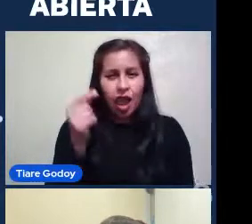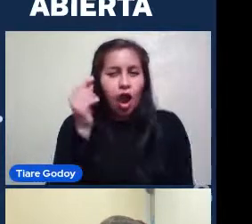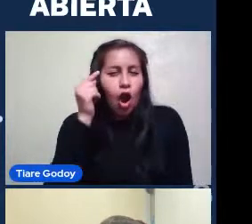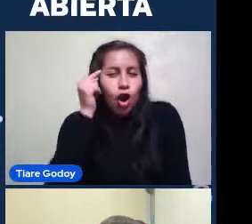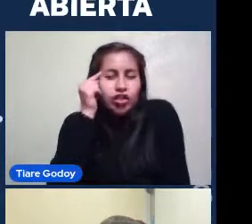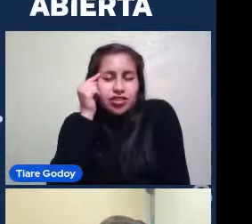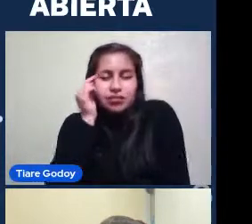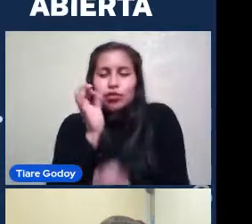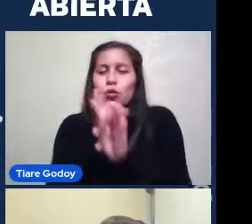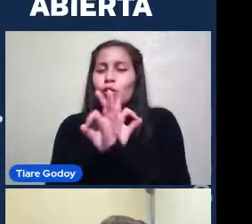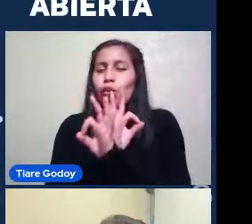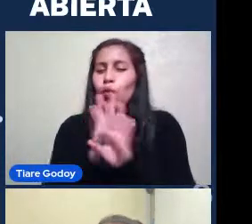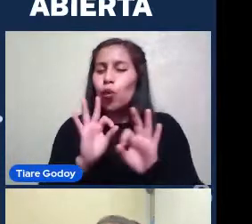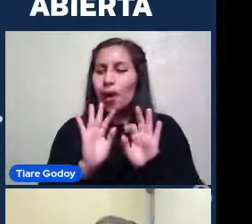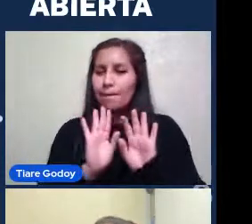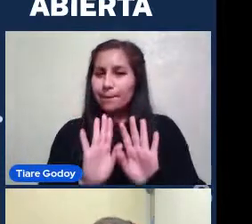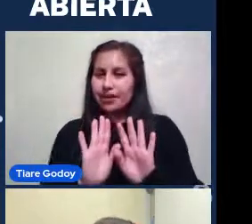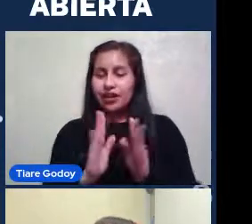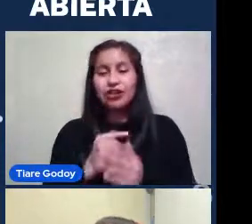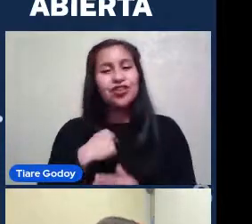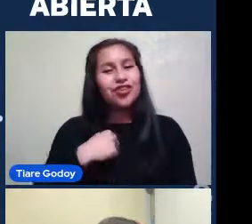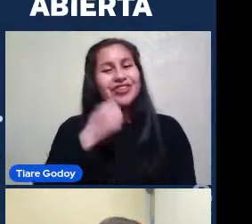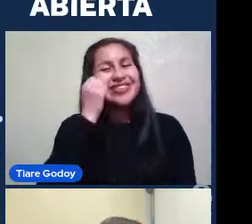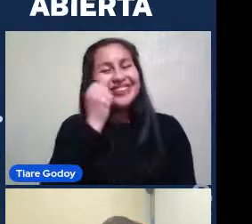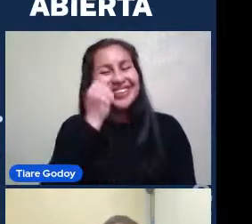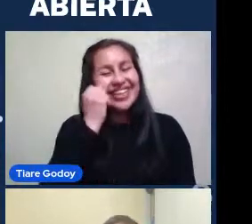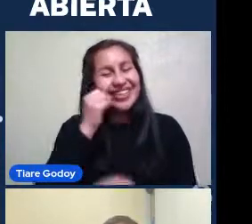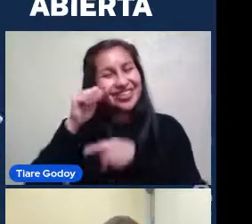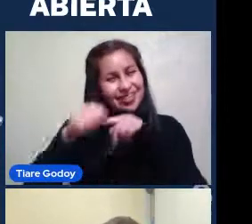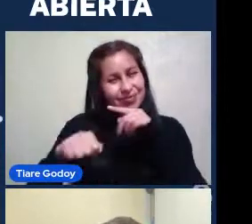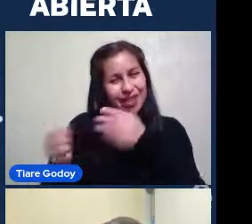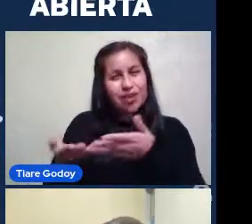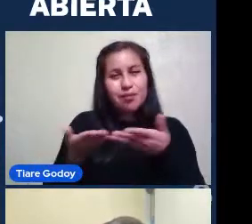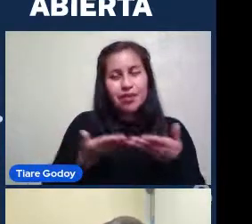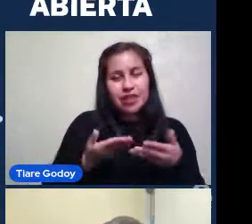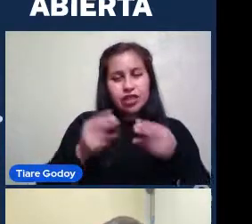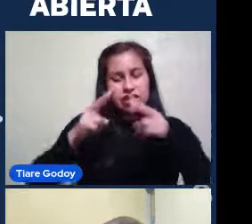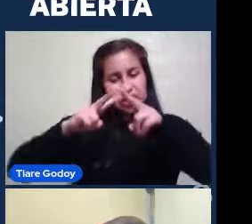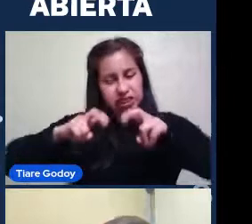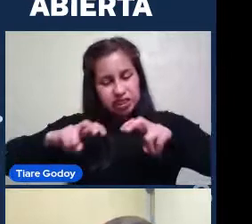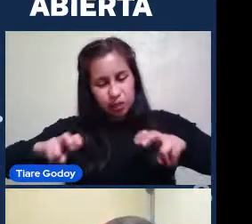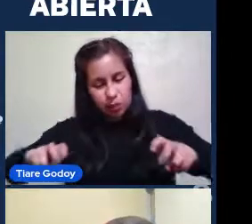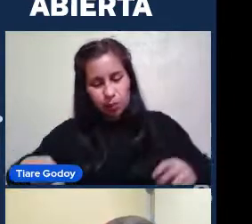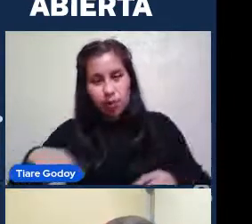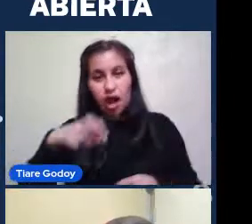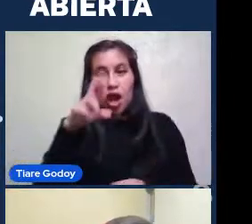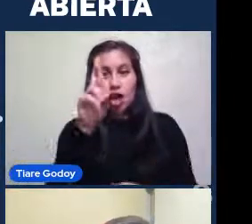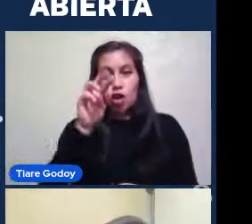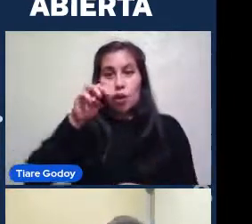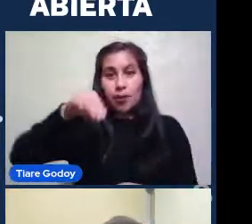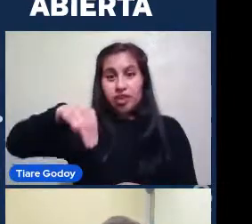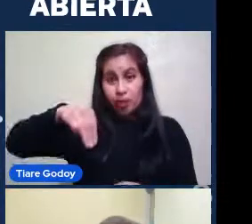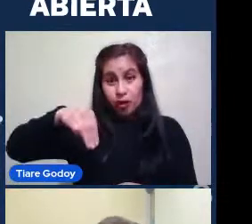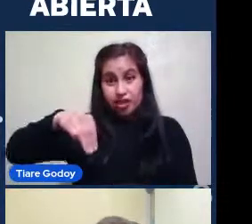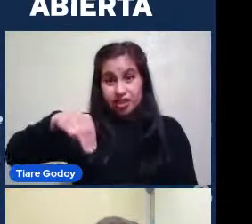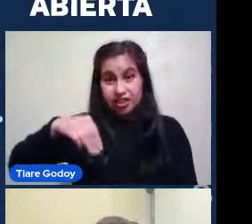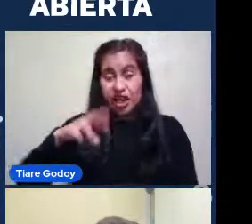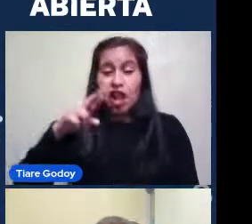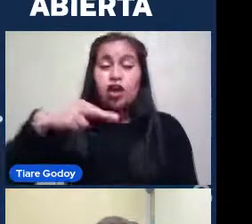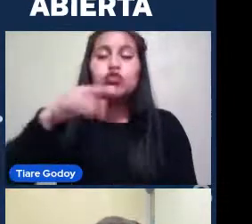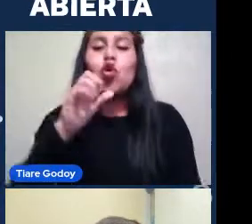Con mucho cariño acepté esta invitación para Explora de la Región Metropolitana Sur Oriente. Yo soy del